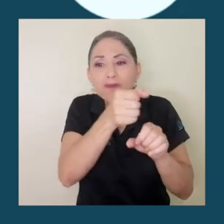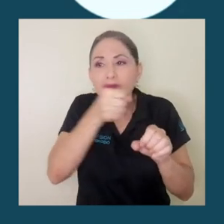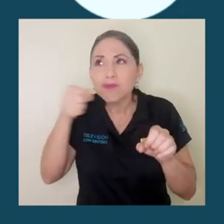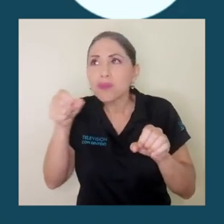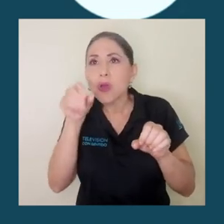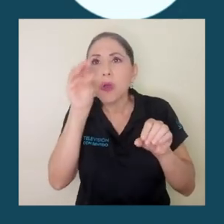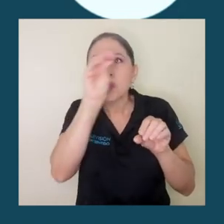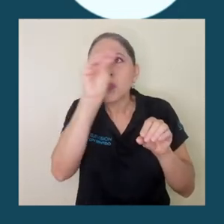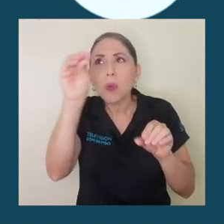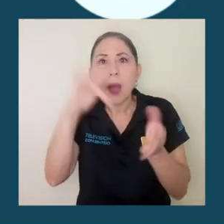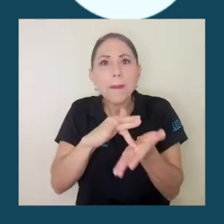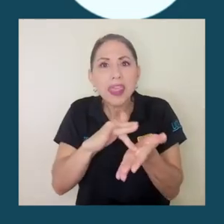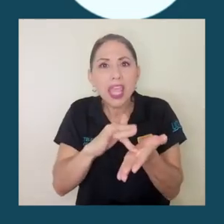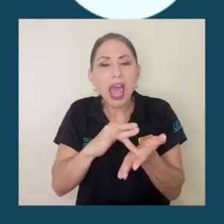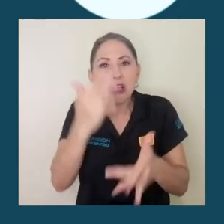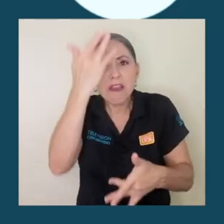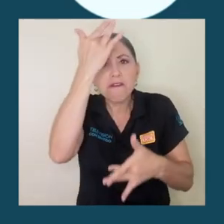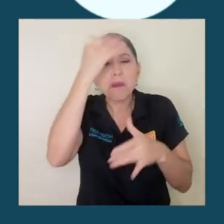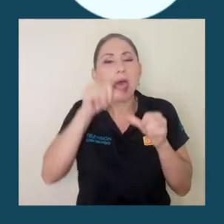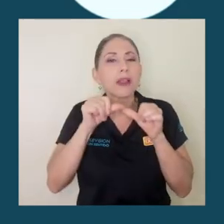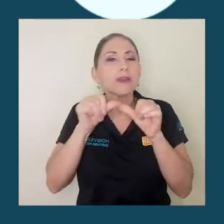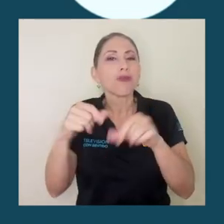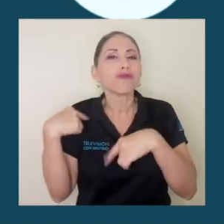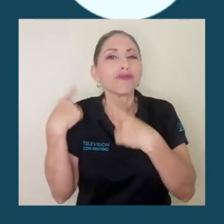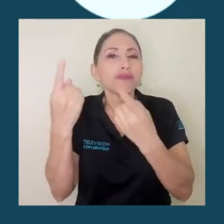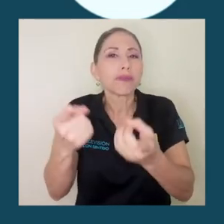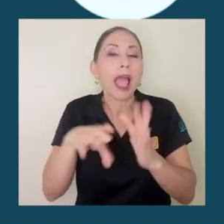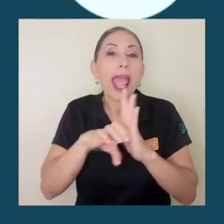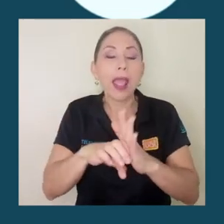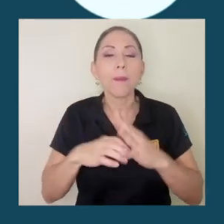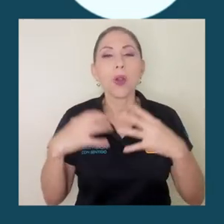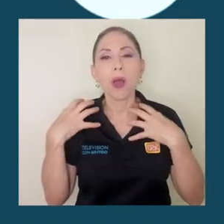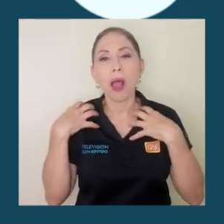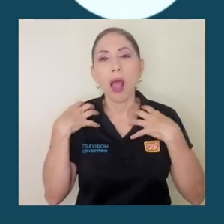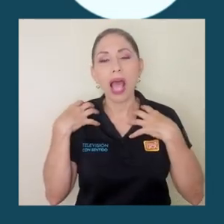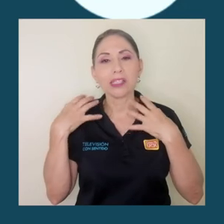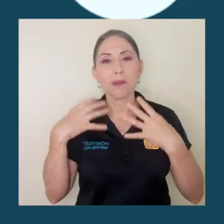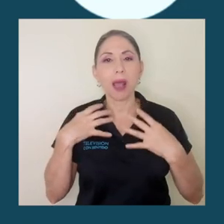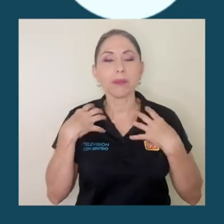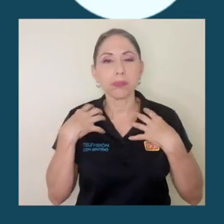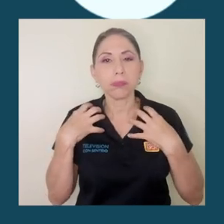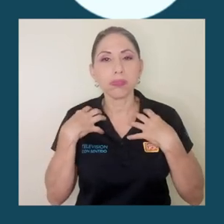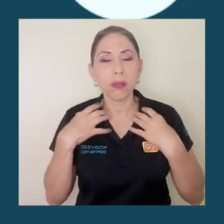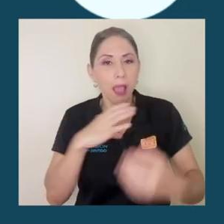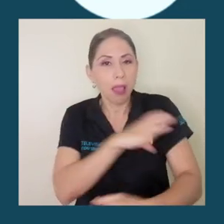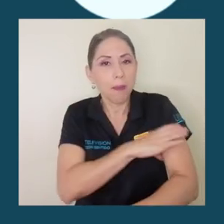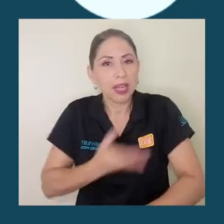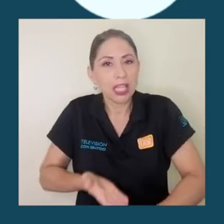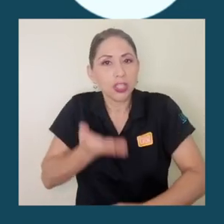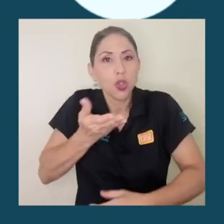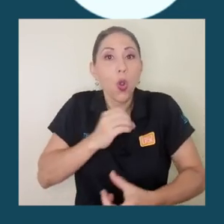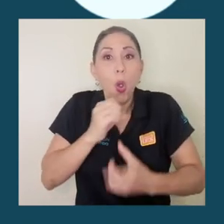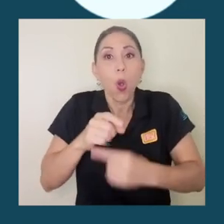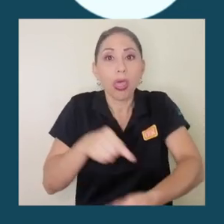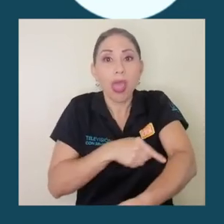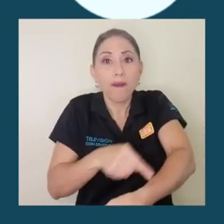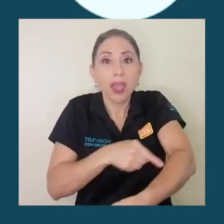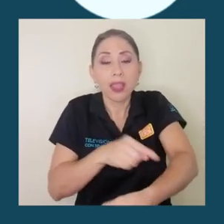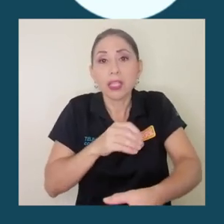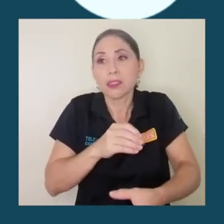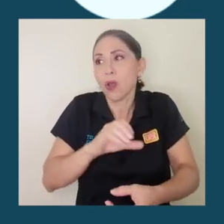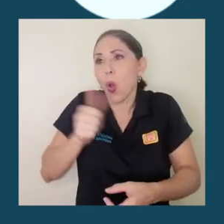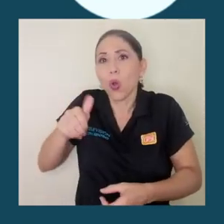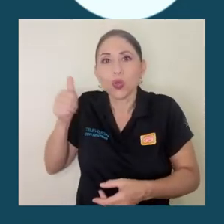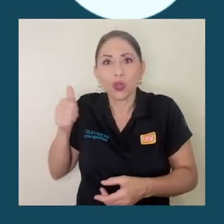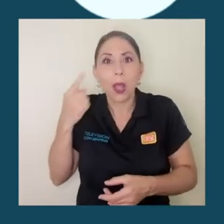puede guardar sus medicamentos de enfermedades crónicas como asma, hipertensión, diabetes, entre otros, con el fin